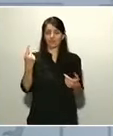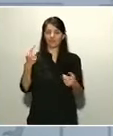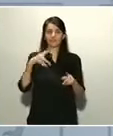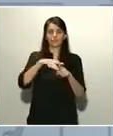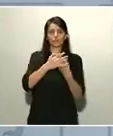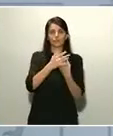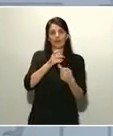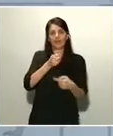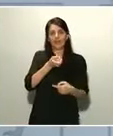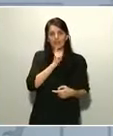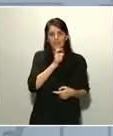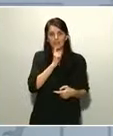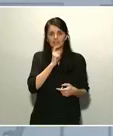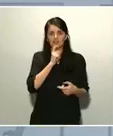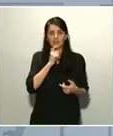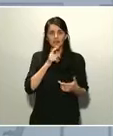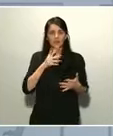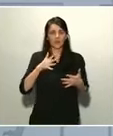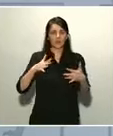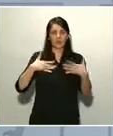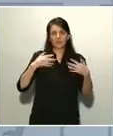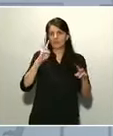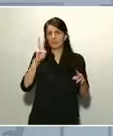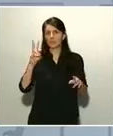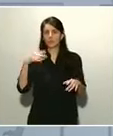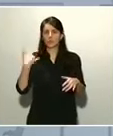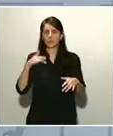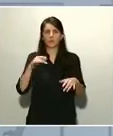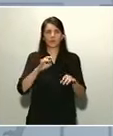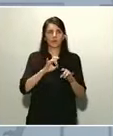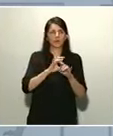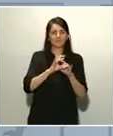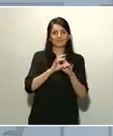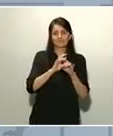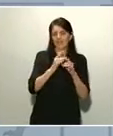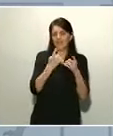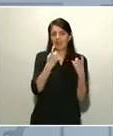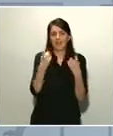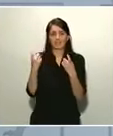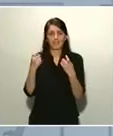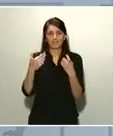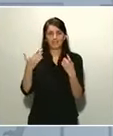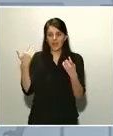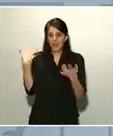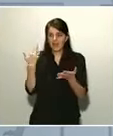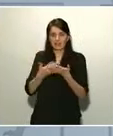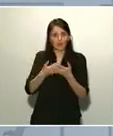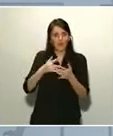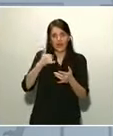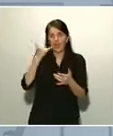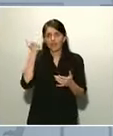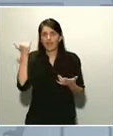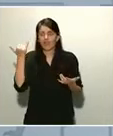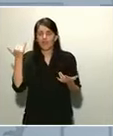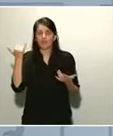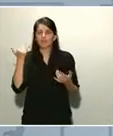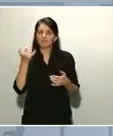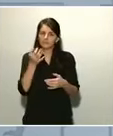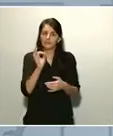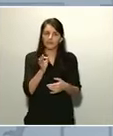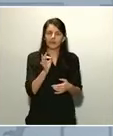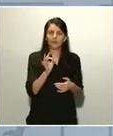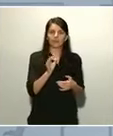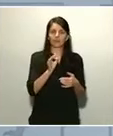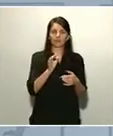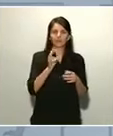de repente y con gran claridad carencias que antes no habíamos visto. Está muy bien esa lucidez, pero esa lucidez no debe